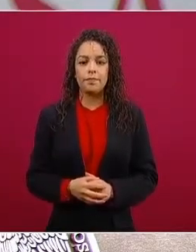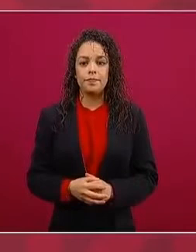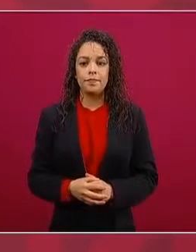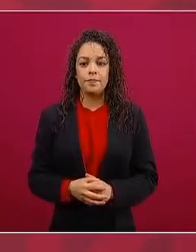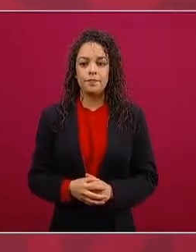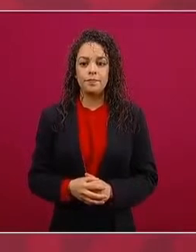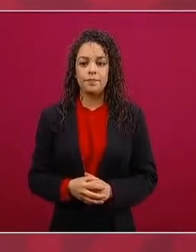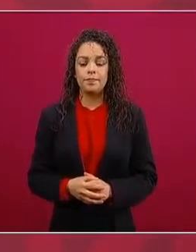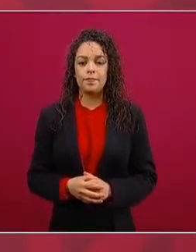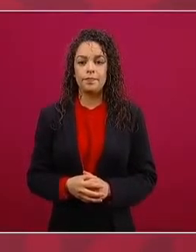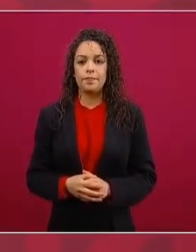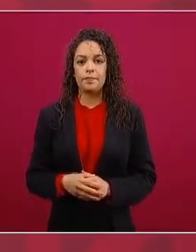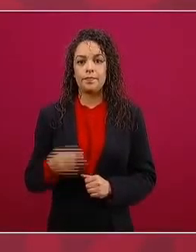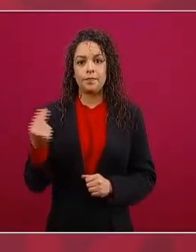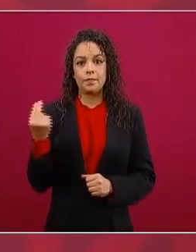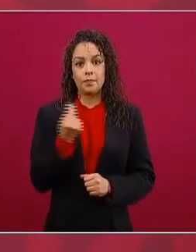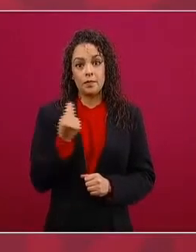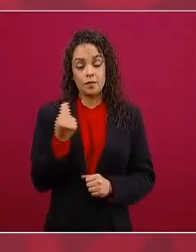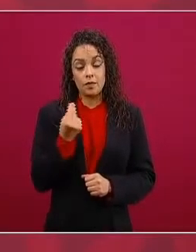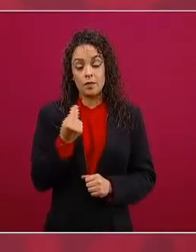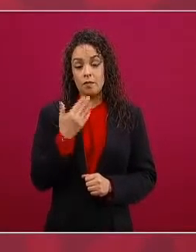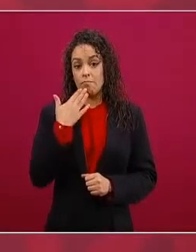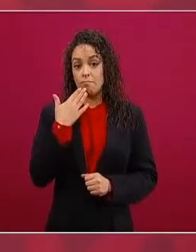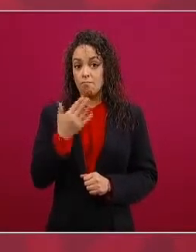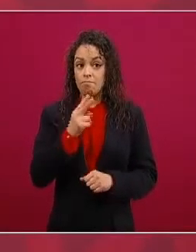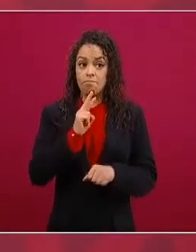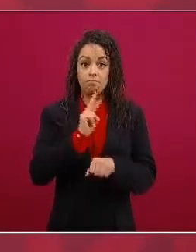atentos también